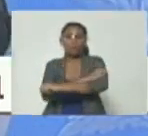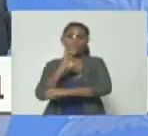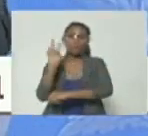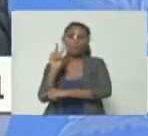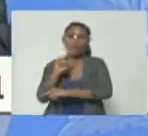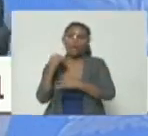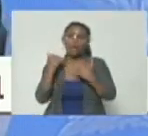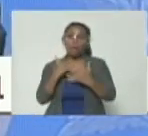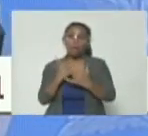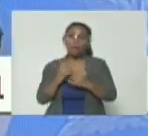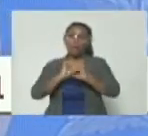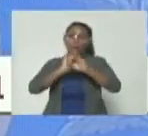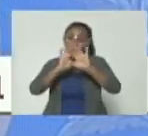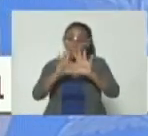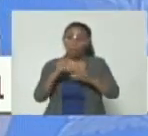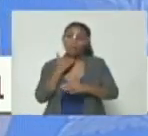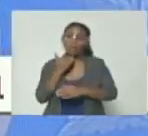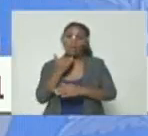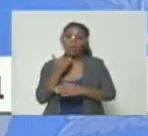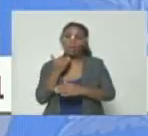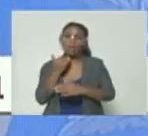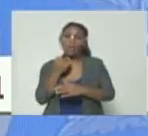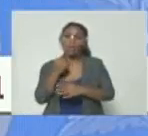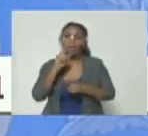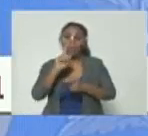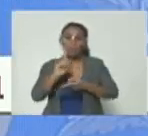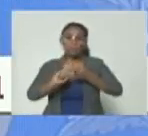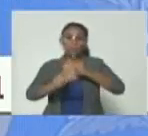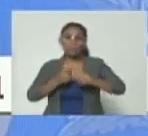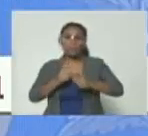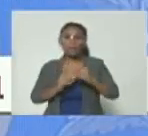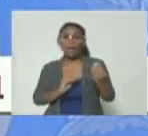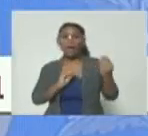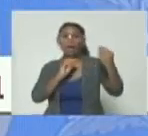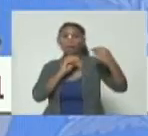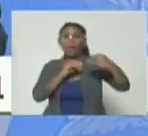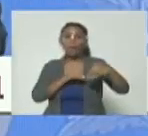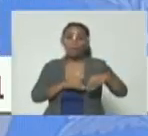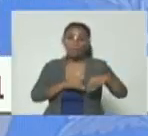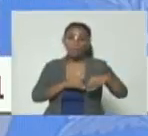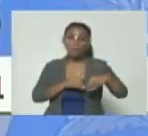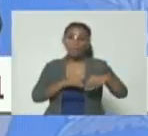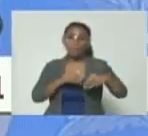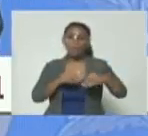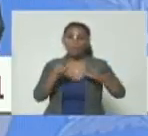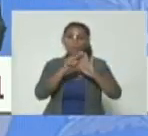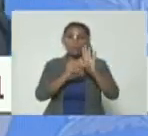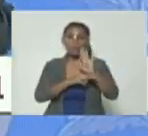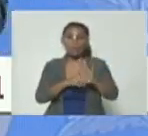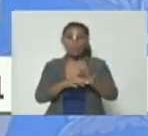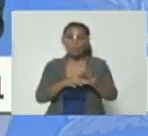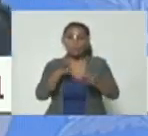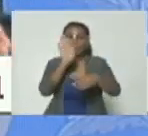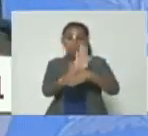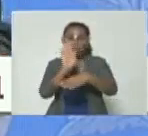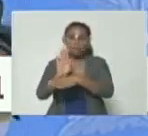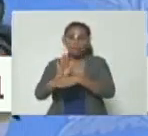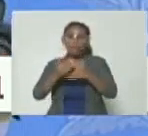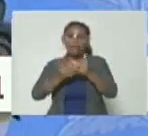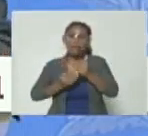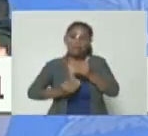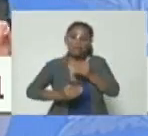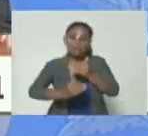ahora nos queda claro algo una cosa es acuerdos medidas cautelares para avanzar